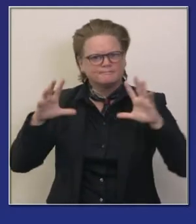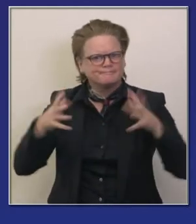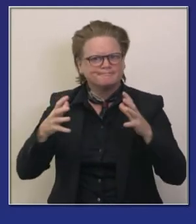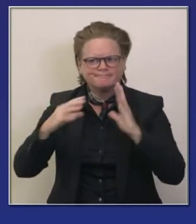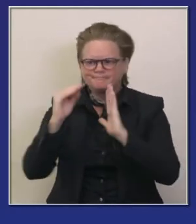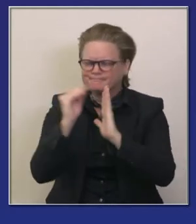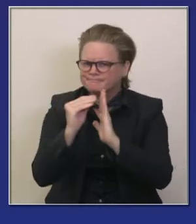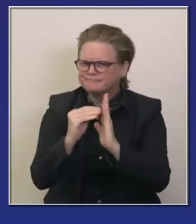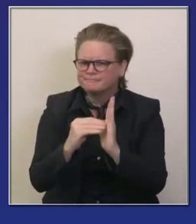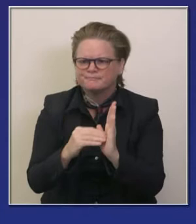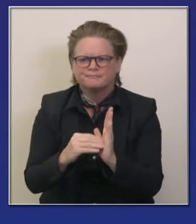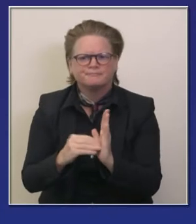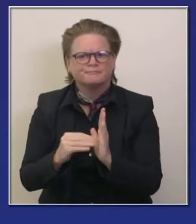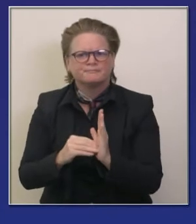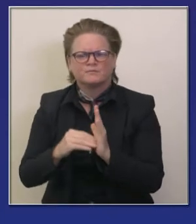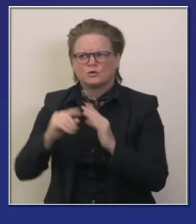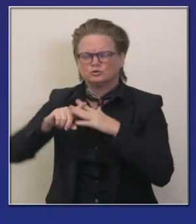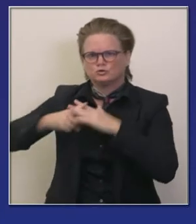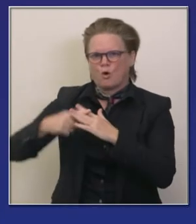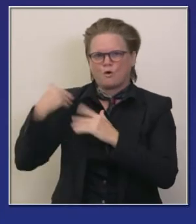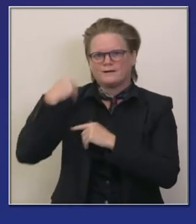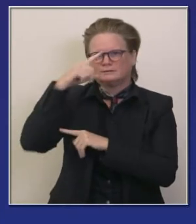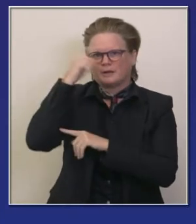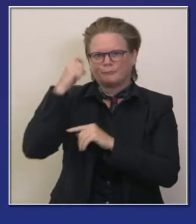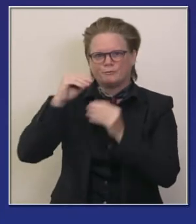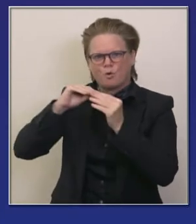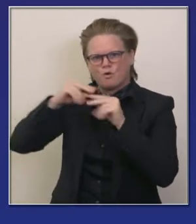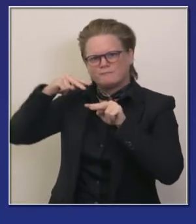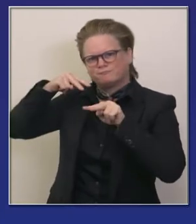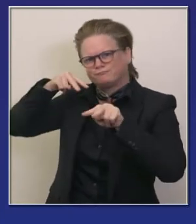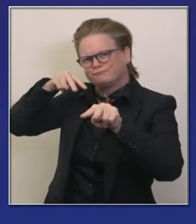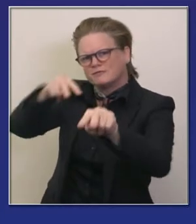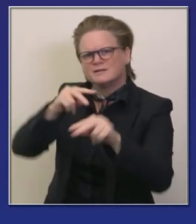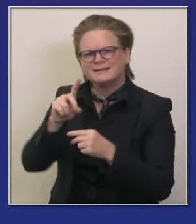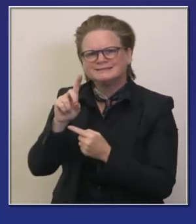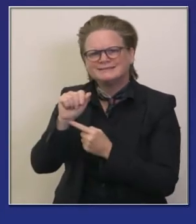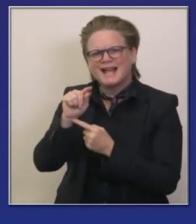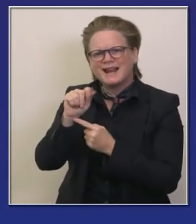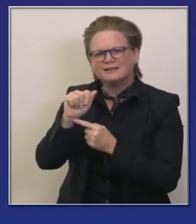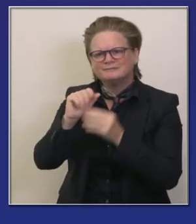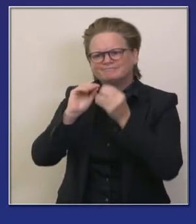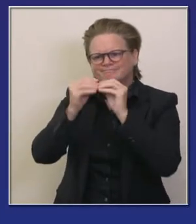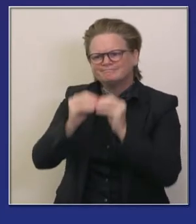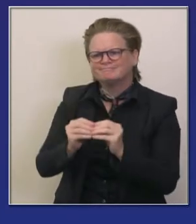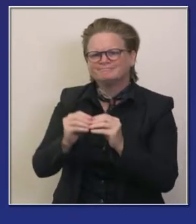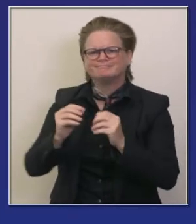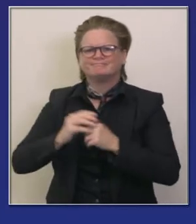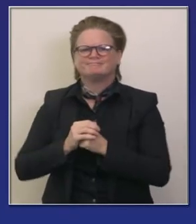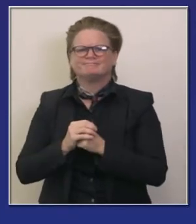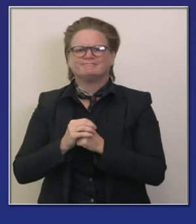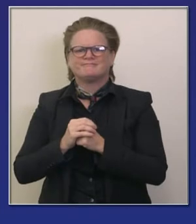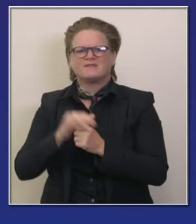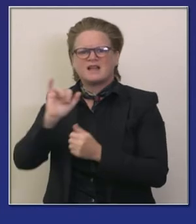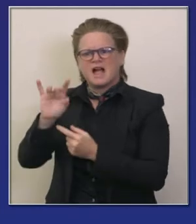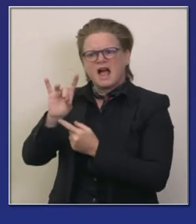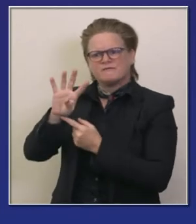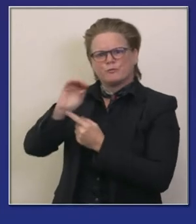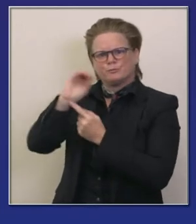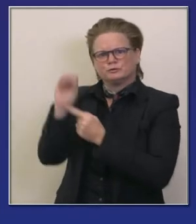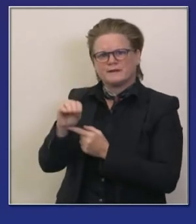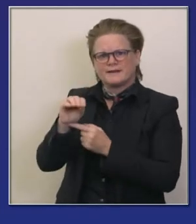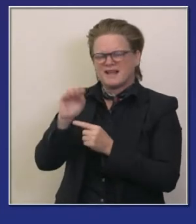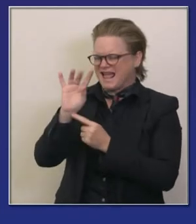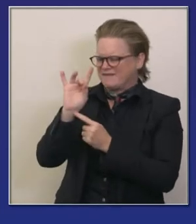cuando entramos a esos meses estivales tal vez recuerden hace algunos meses vimos ese 40.8 por